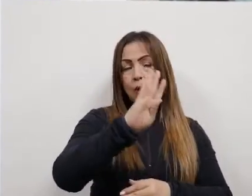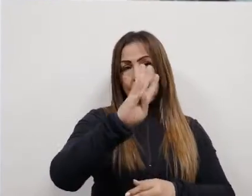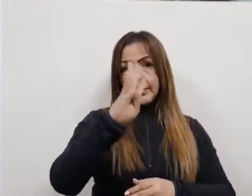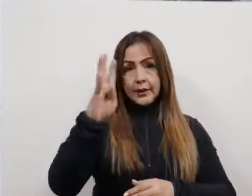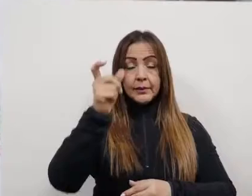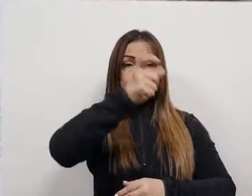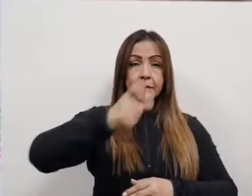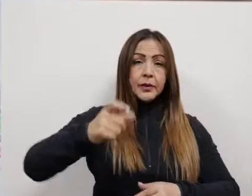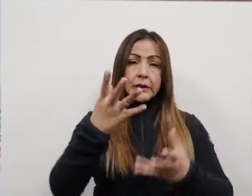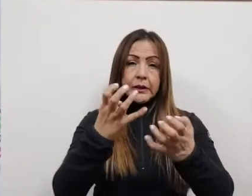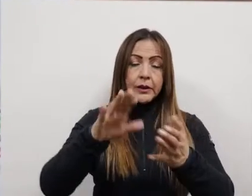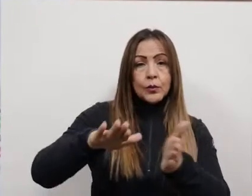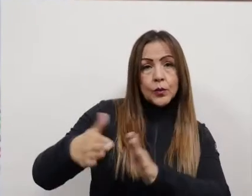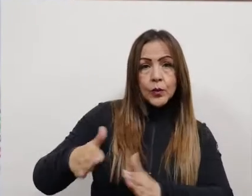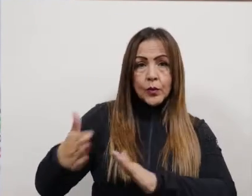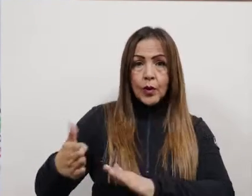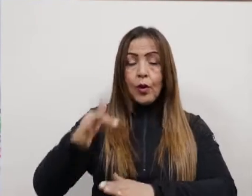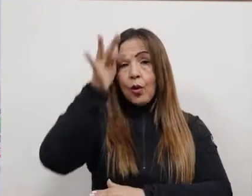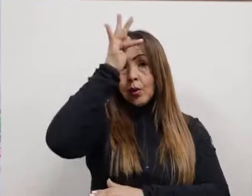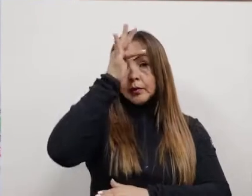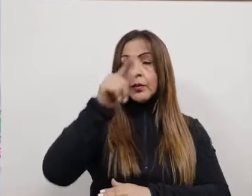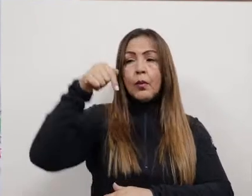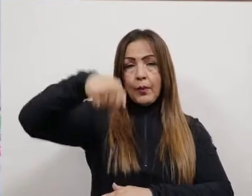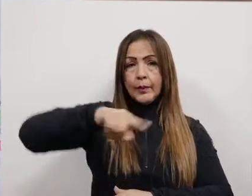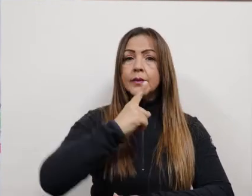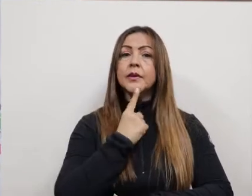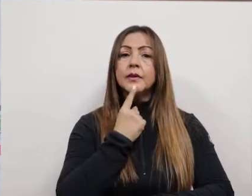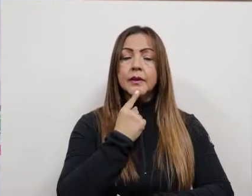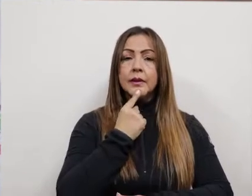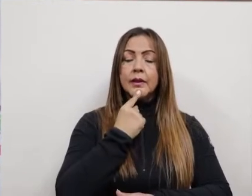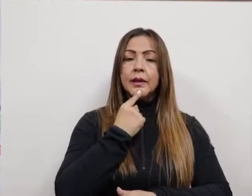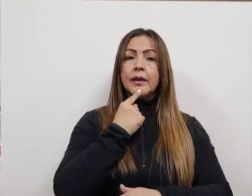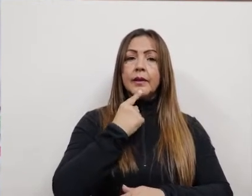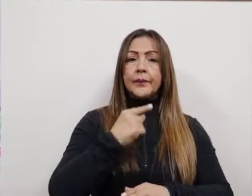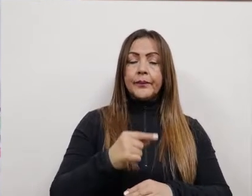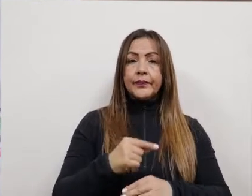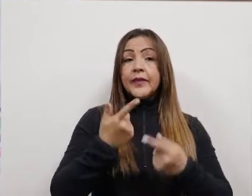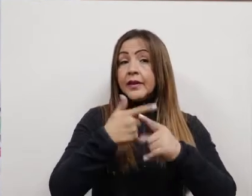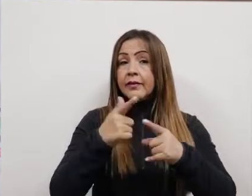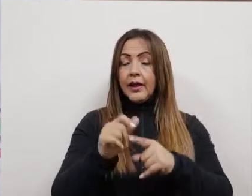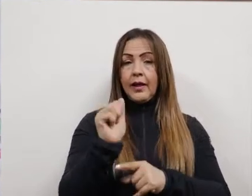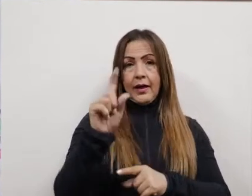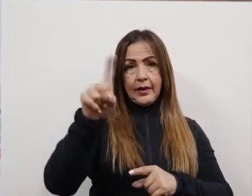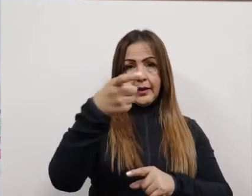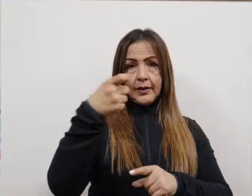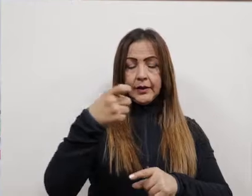nacimientos con bajo peso y 43 intentos de suicidio. En donde los mayores reportes